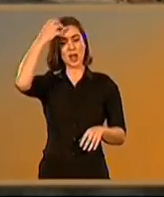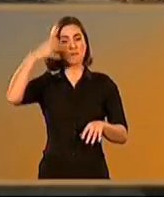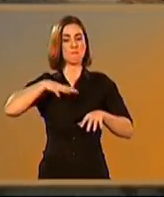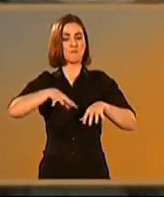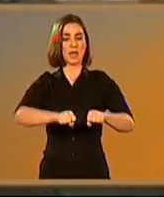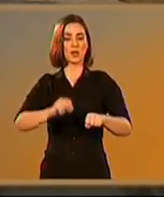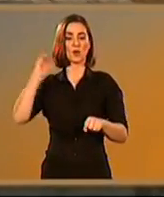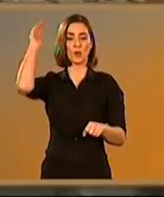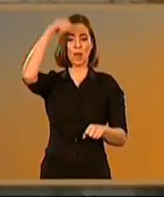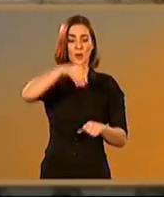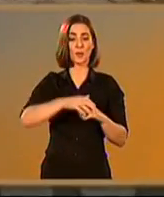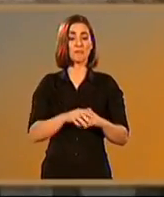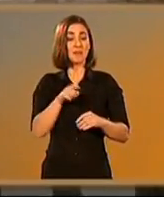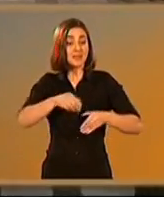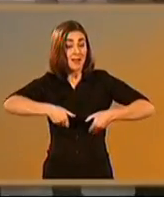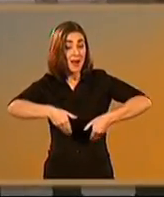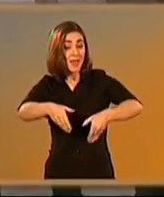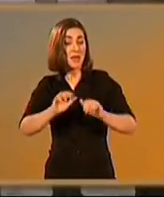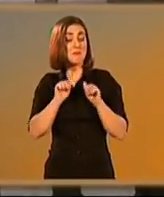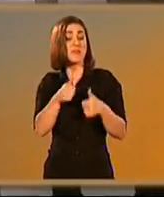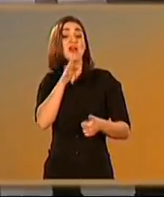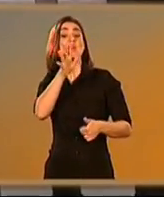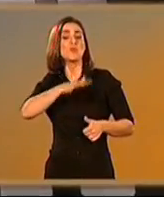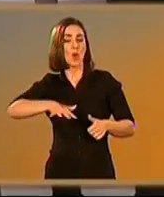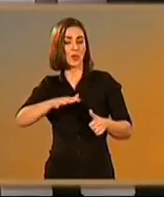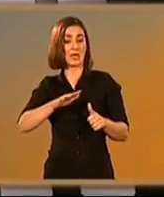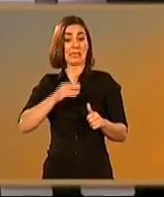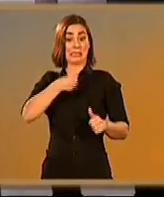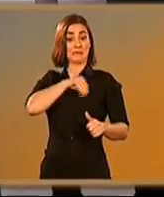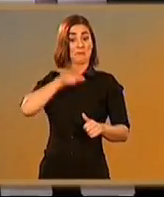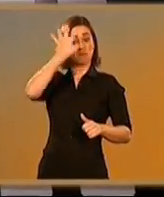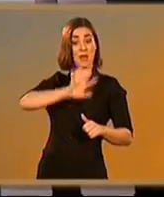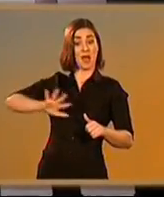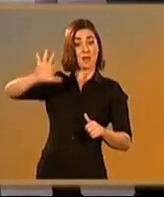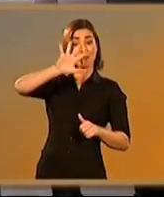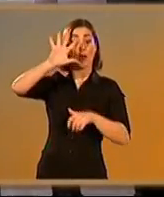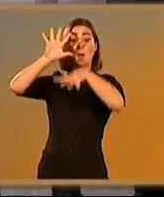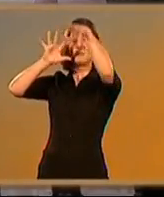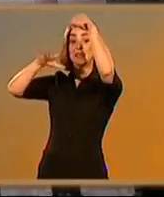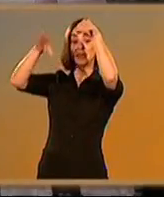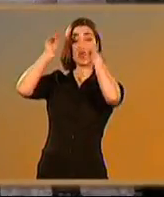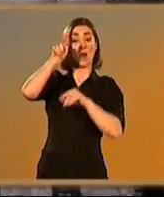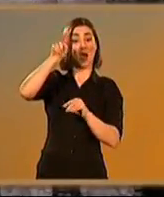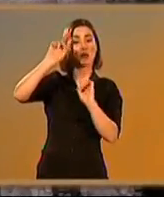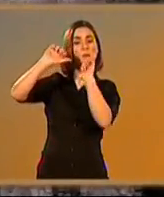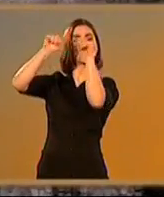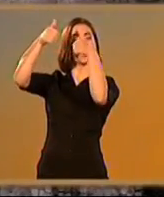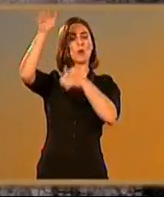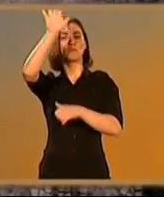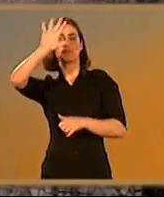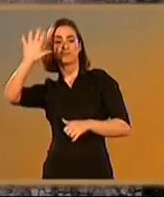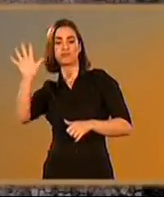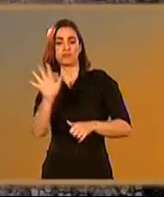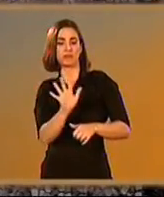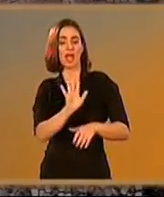de su imperio, Gades. Nace así la vía Augusta, auténtica arteria del imperio romano en el